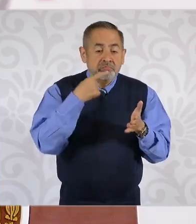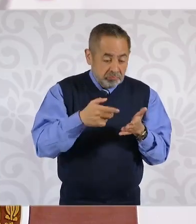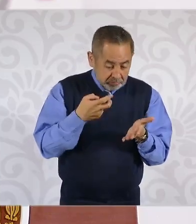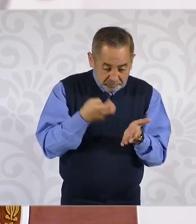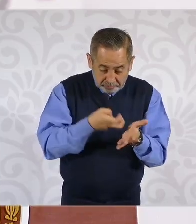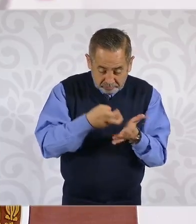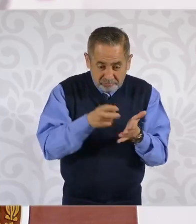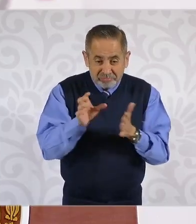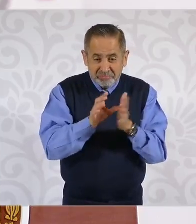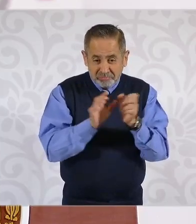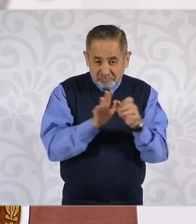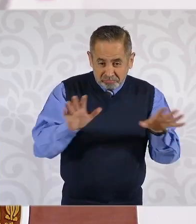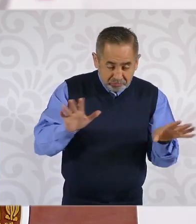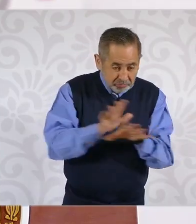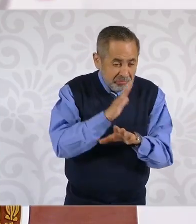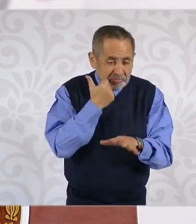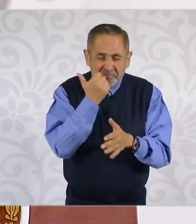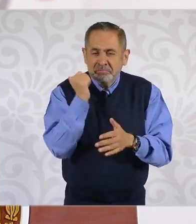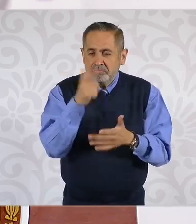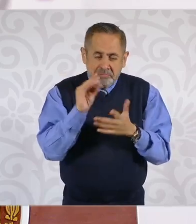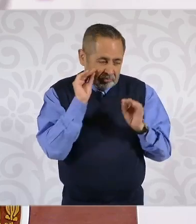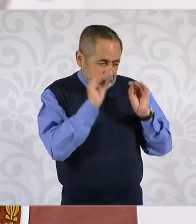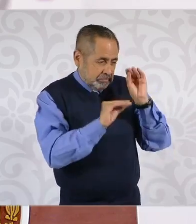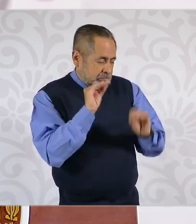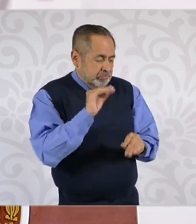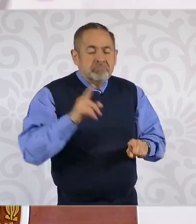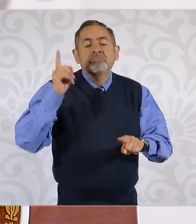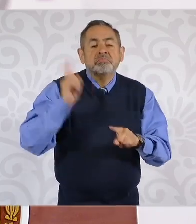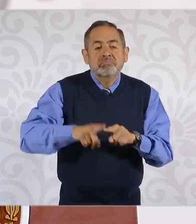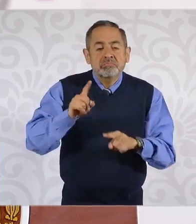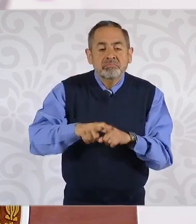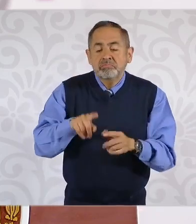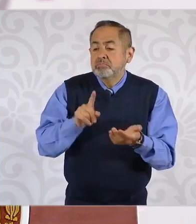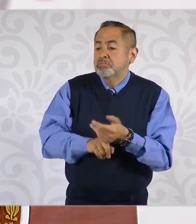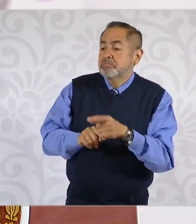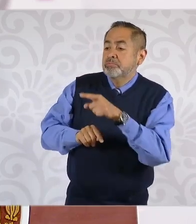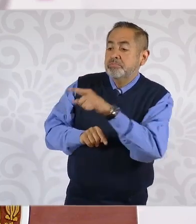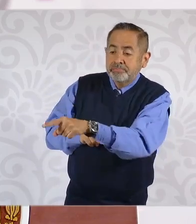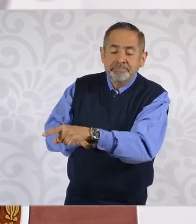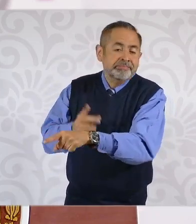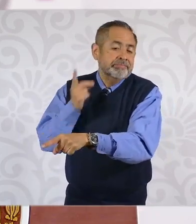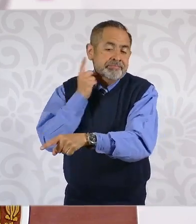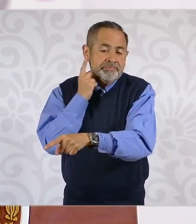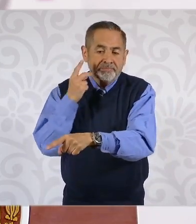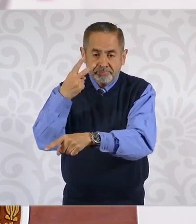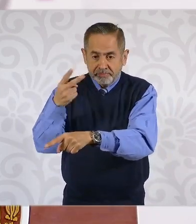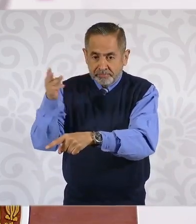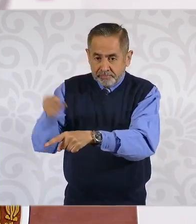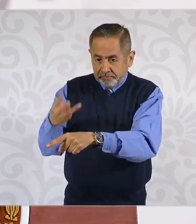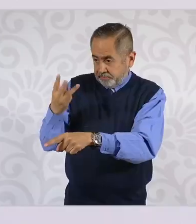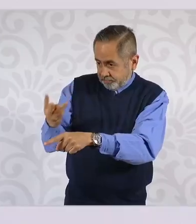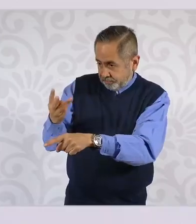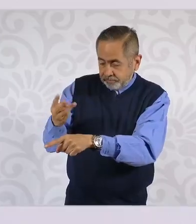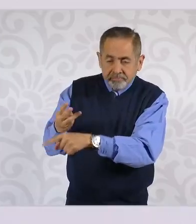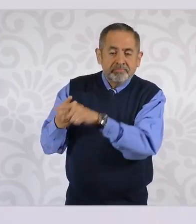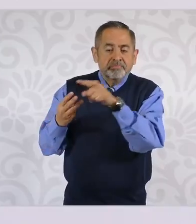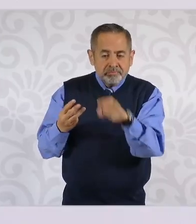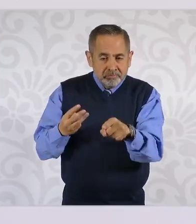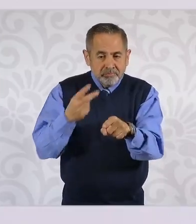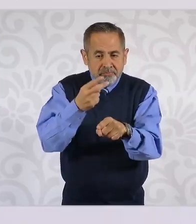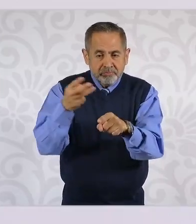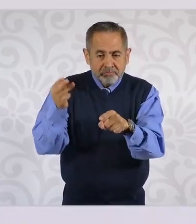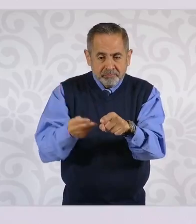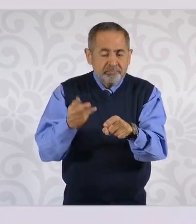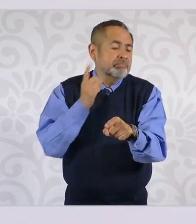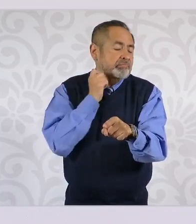esta Constitución tiene que ser con las dos terceras partes de los presentes en